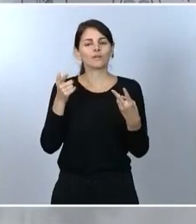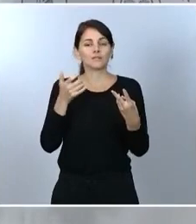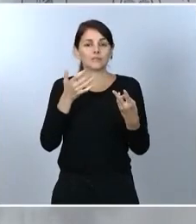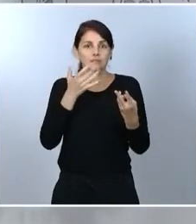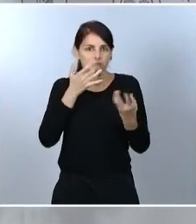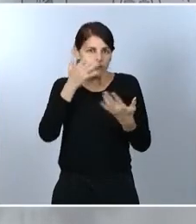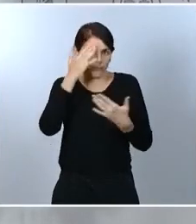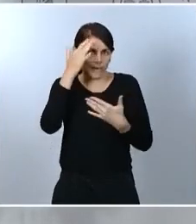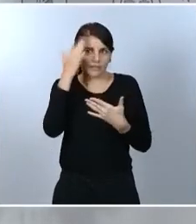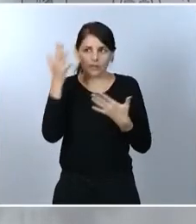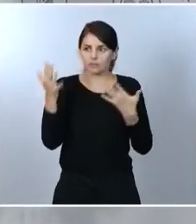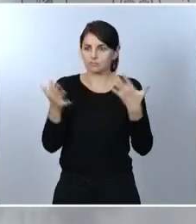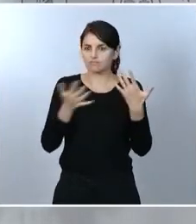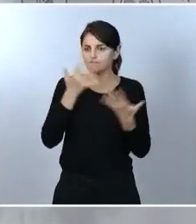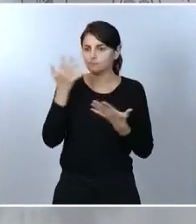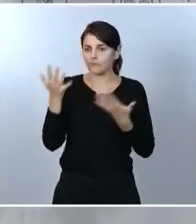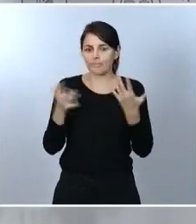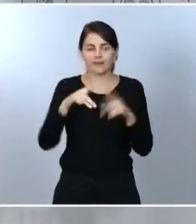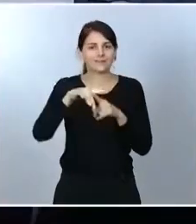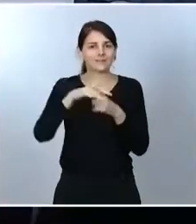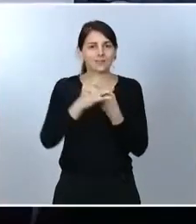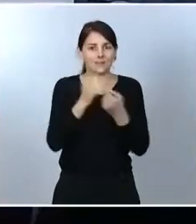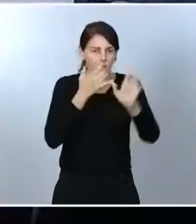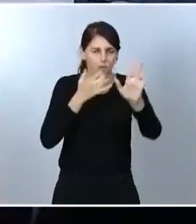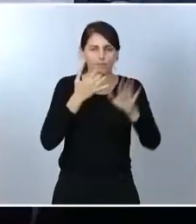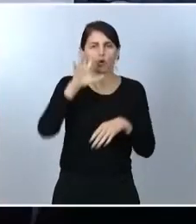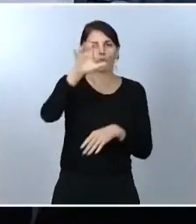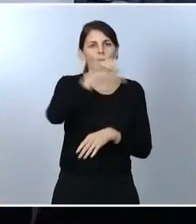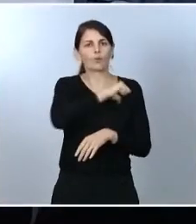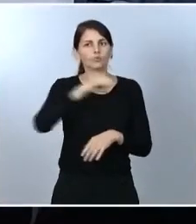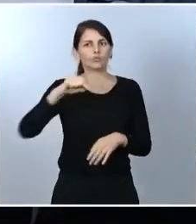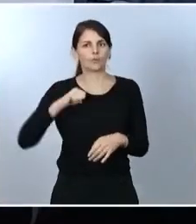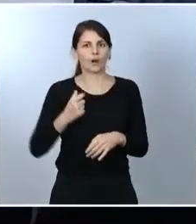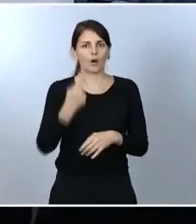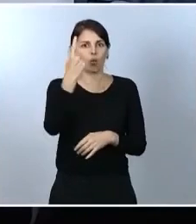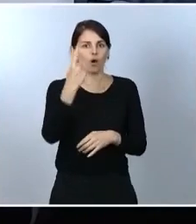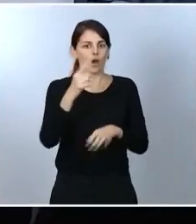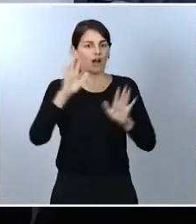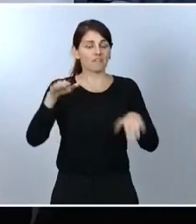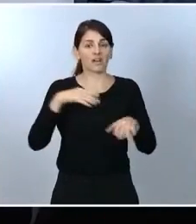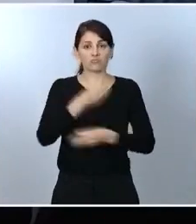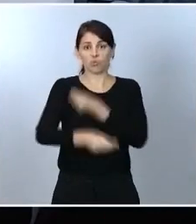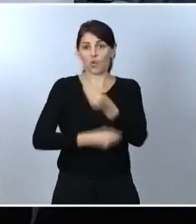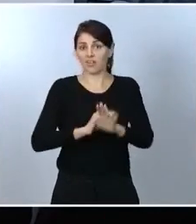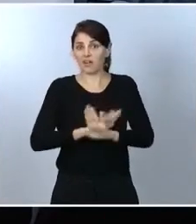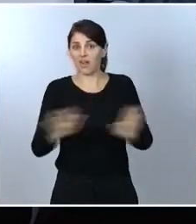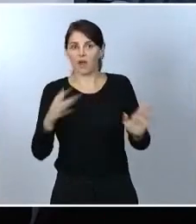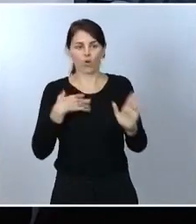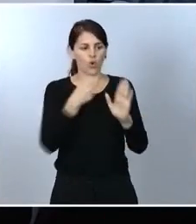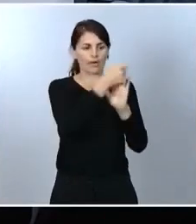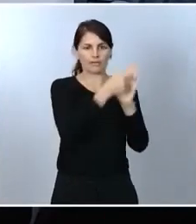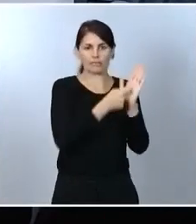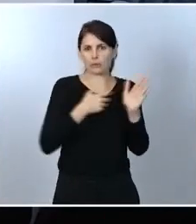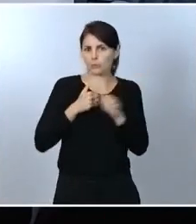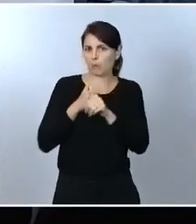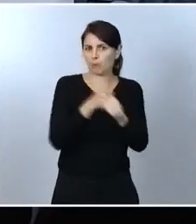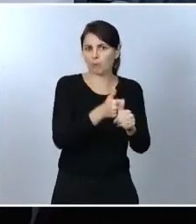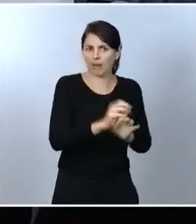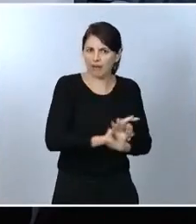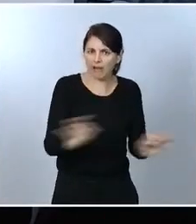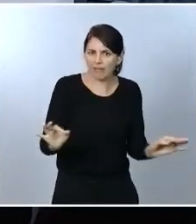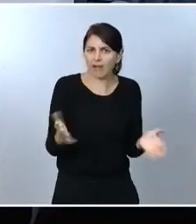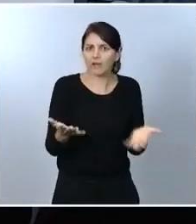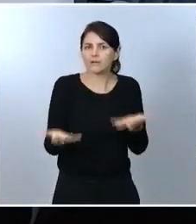si una comunidad autónoma no actúa en base a los criterios que el Gobierno entiende que son los